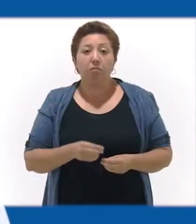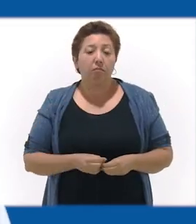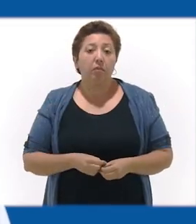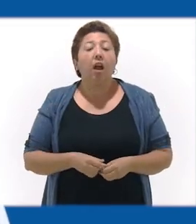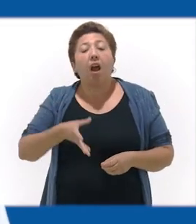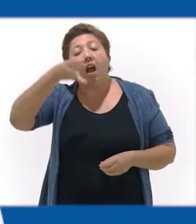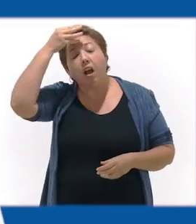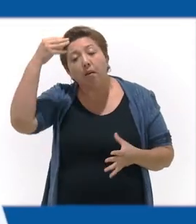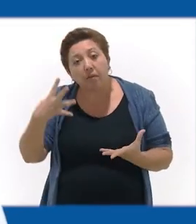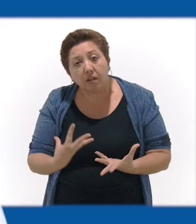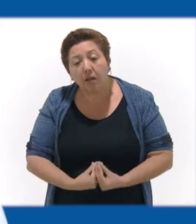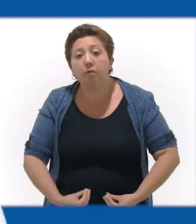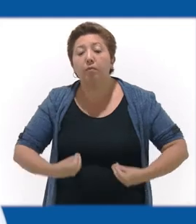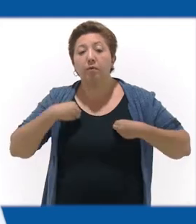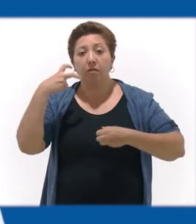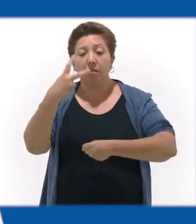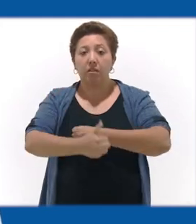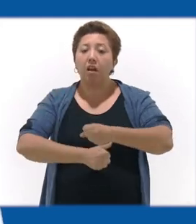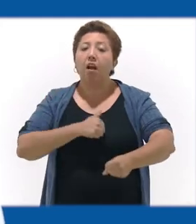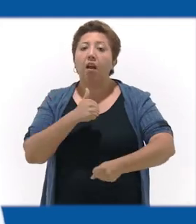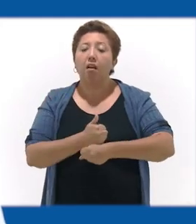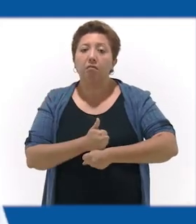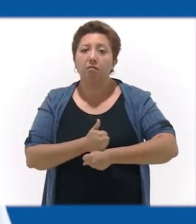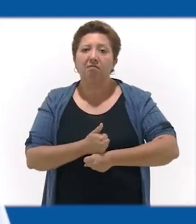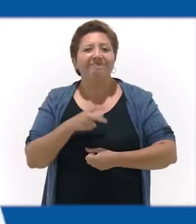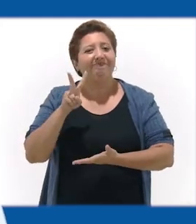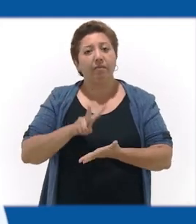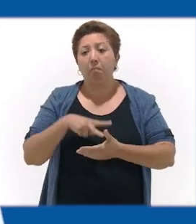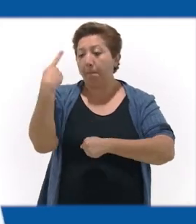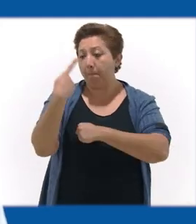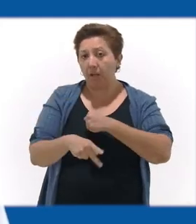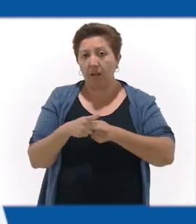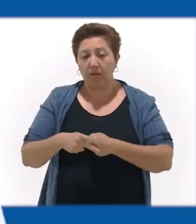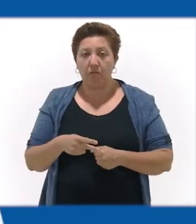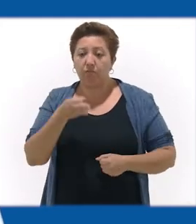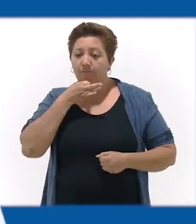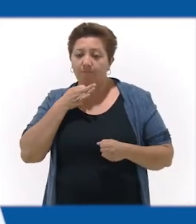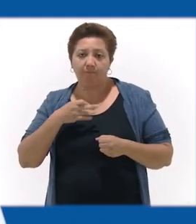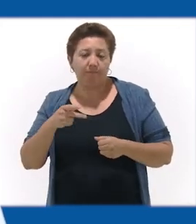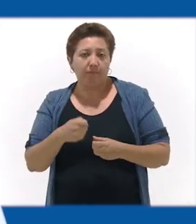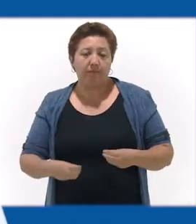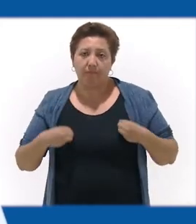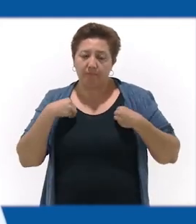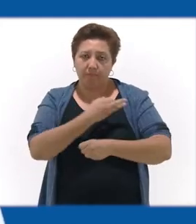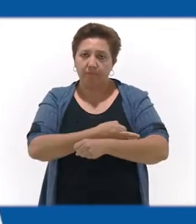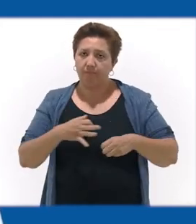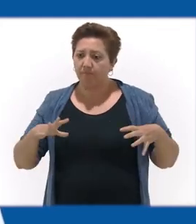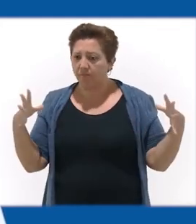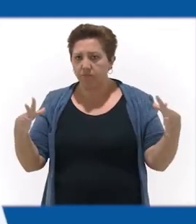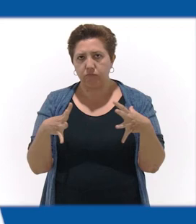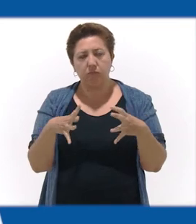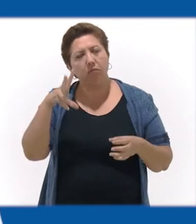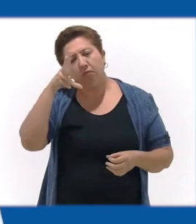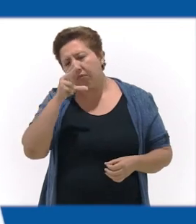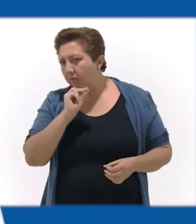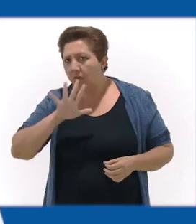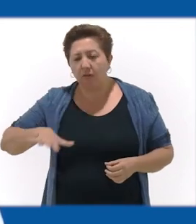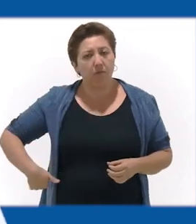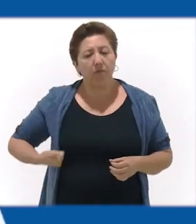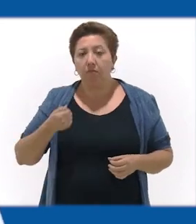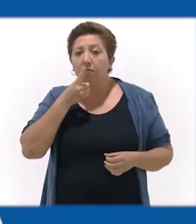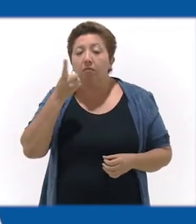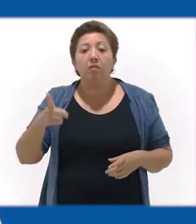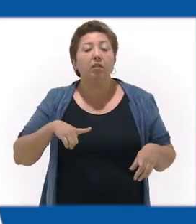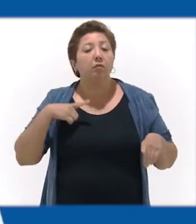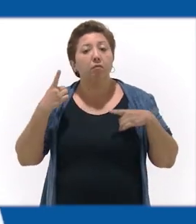arriesgar la salud y la vida de nuestros seres queridos. Tampoco abusemos de los beneficios que disfrutamos con nuestra repertura económica. La